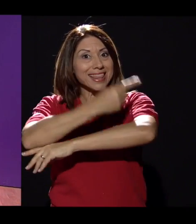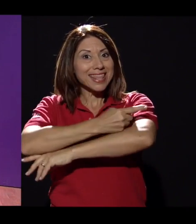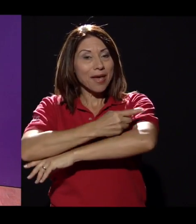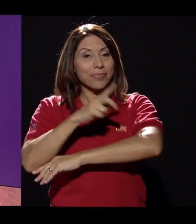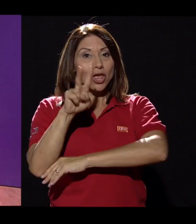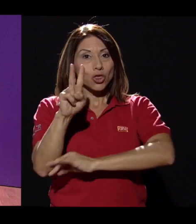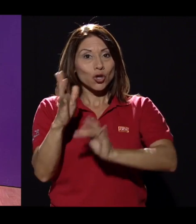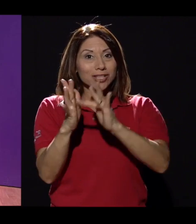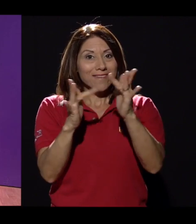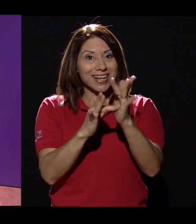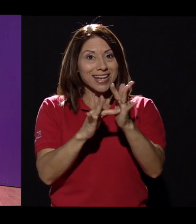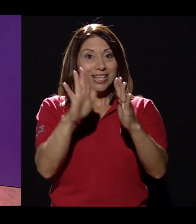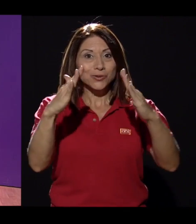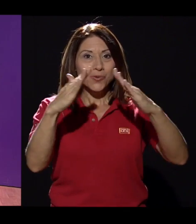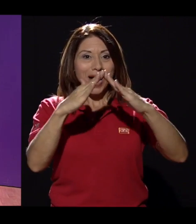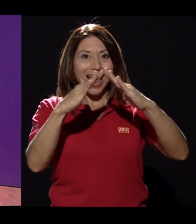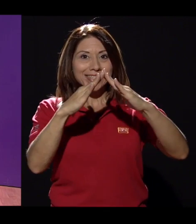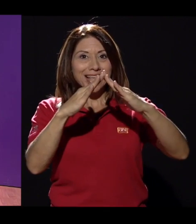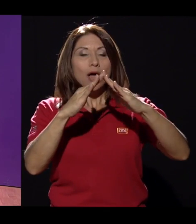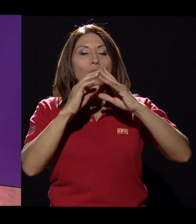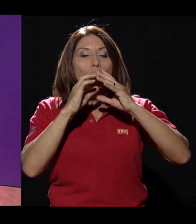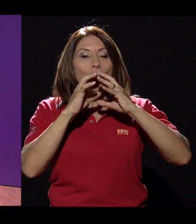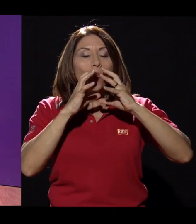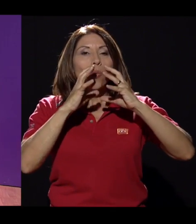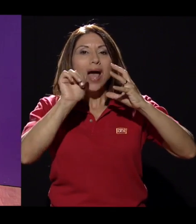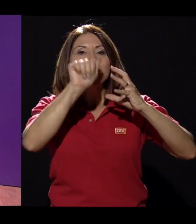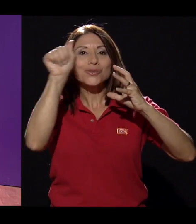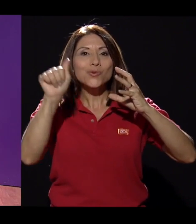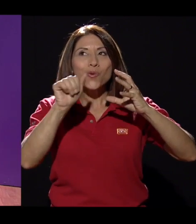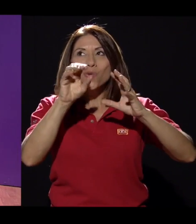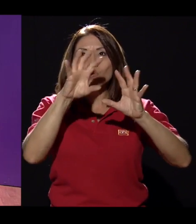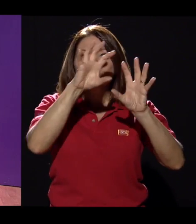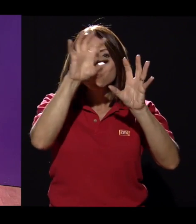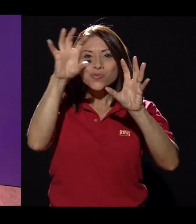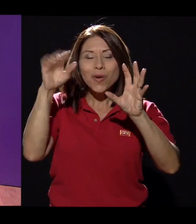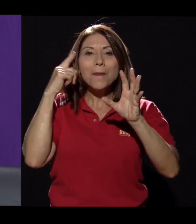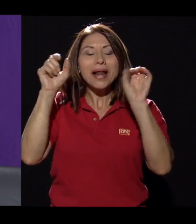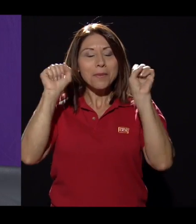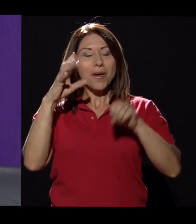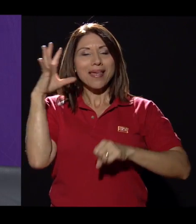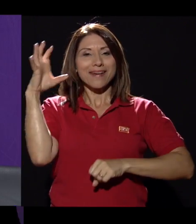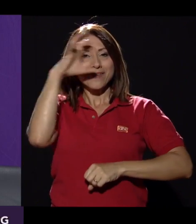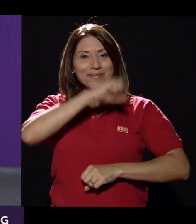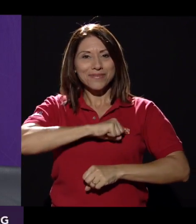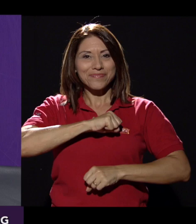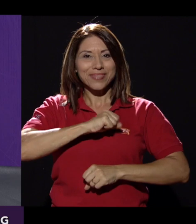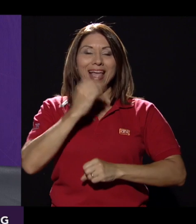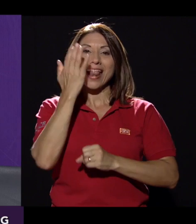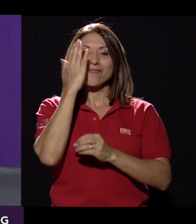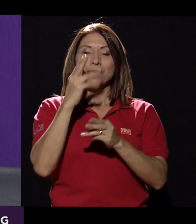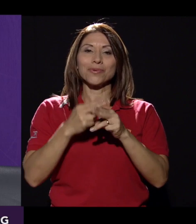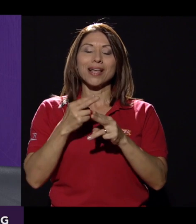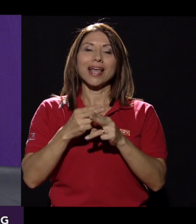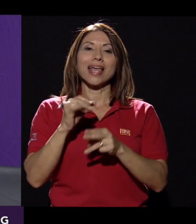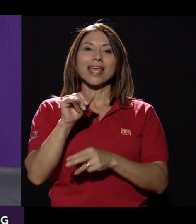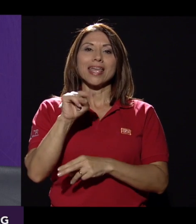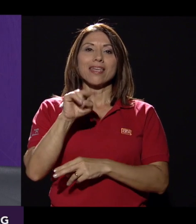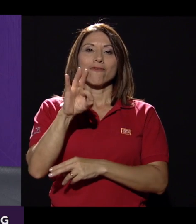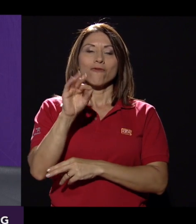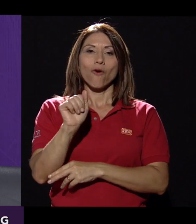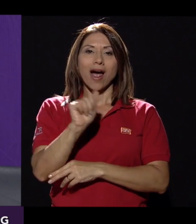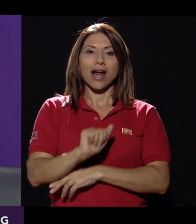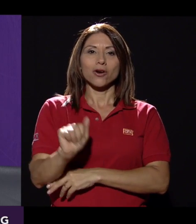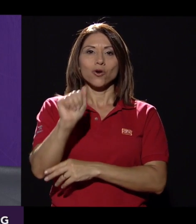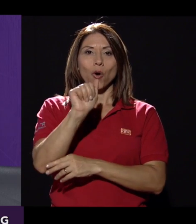abril coloque globos azules en sus casas para que puedan concientizar también a sus vecinos. Sí, el Facebook es info